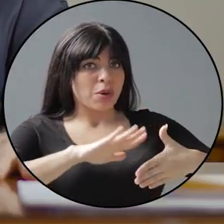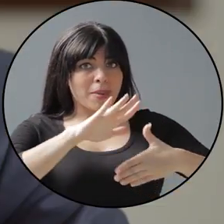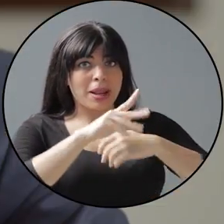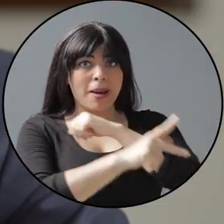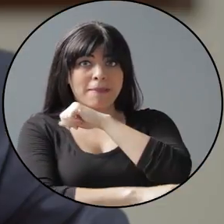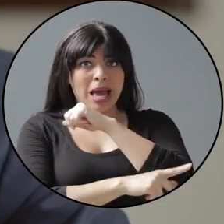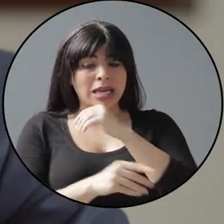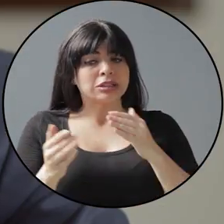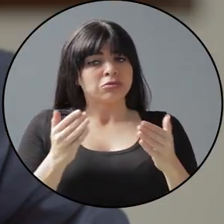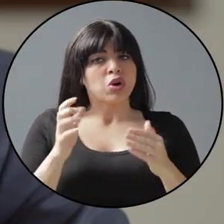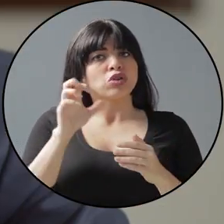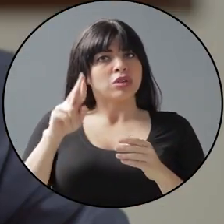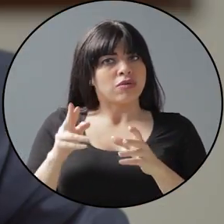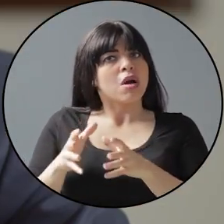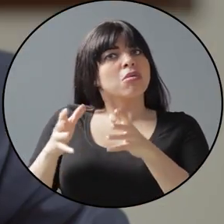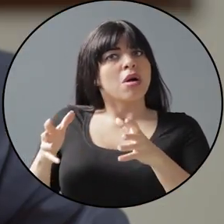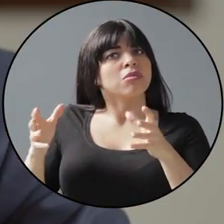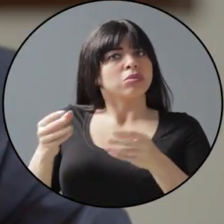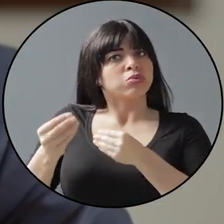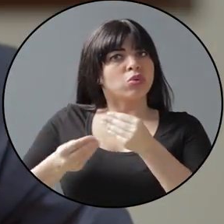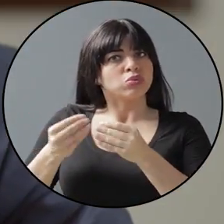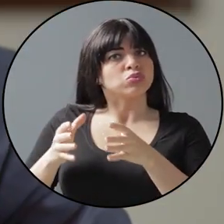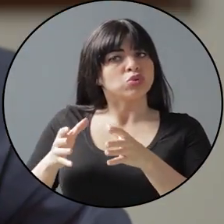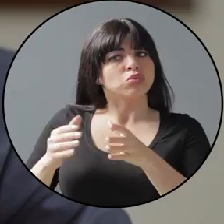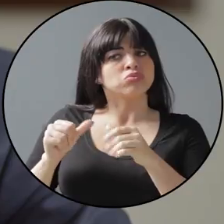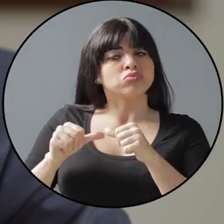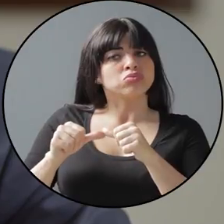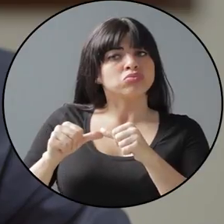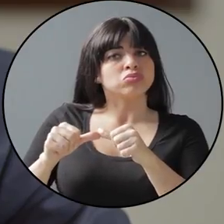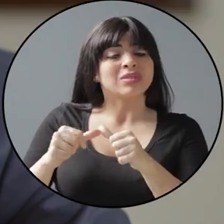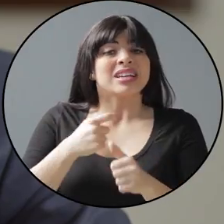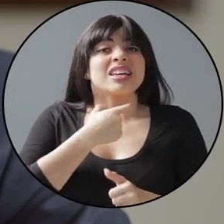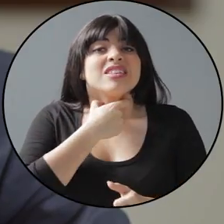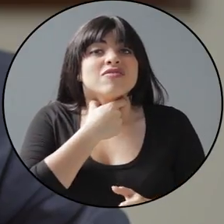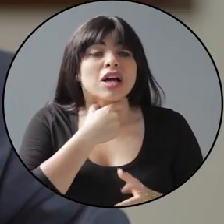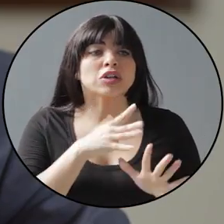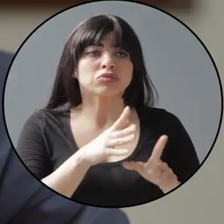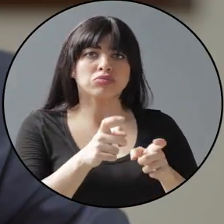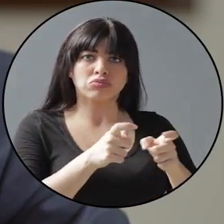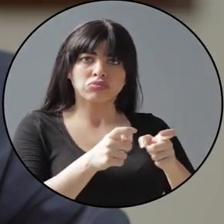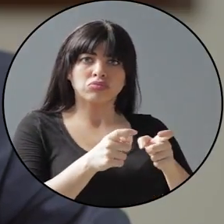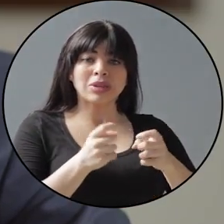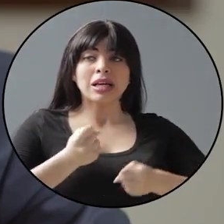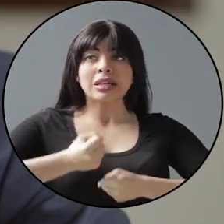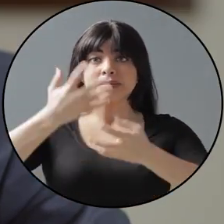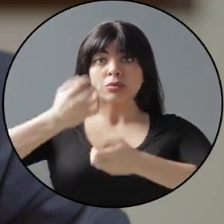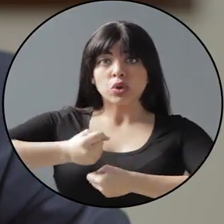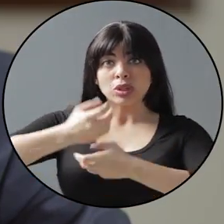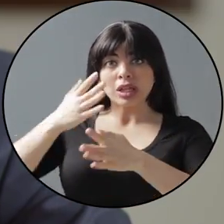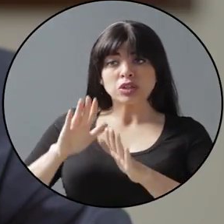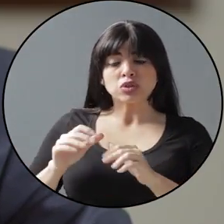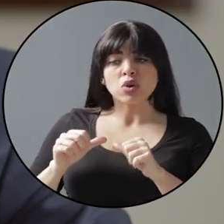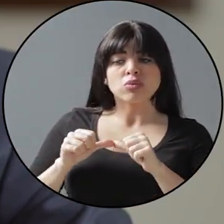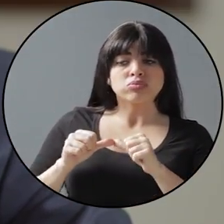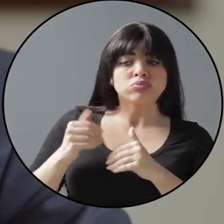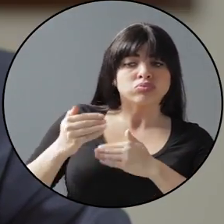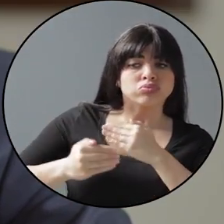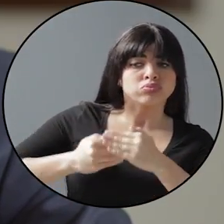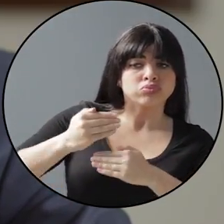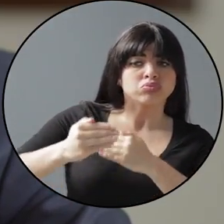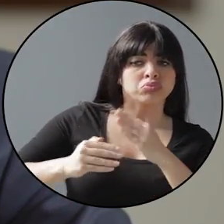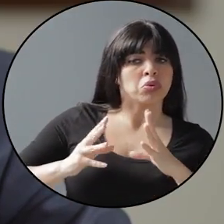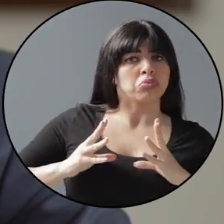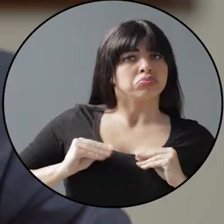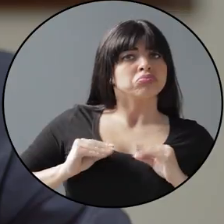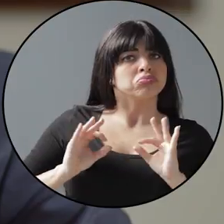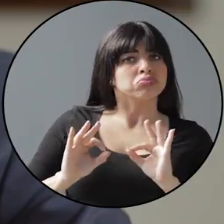promedio de países de América Latina. La inflación está controlada, las exportaciones mantienen